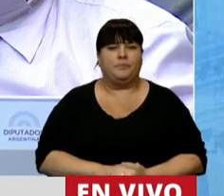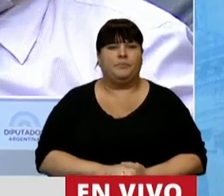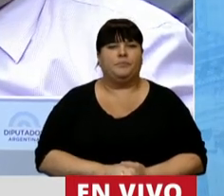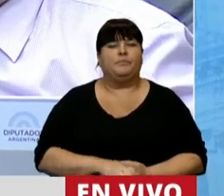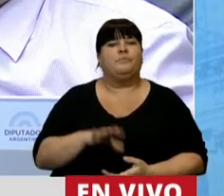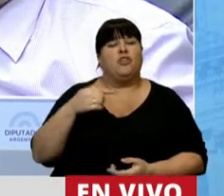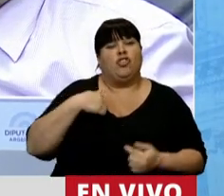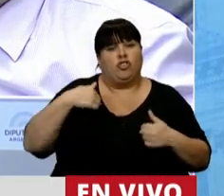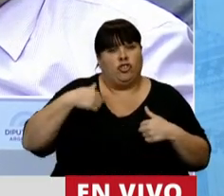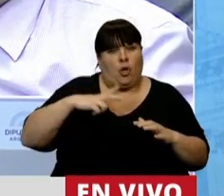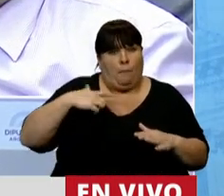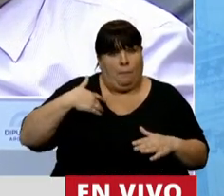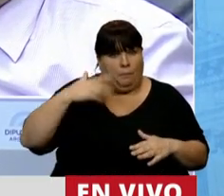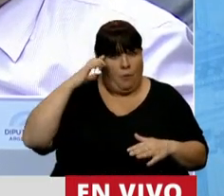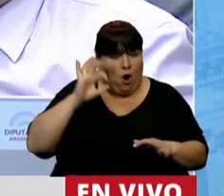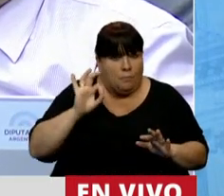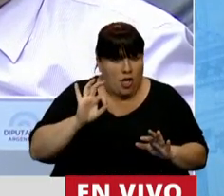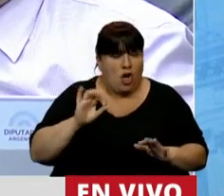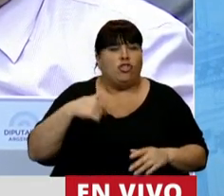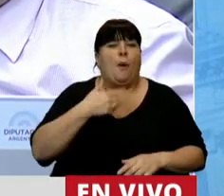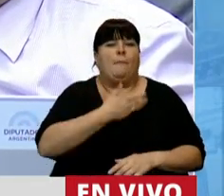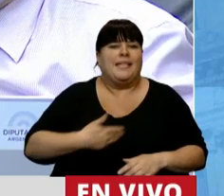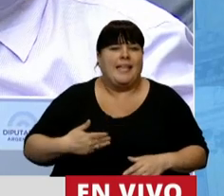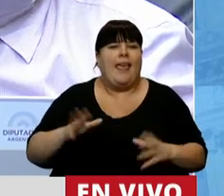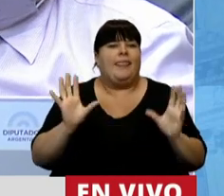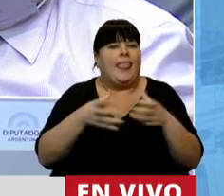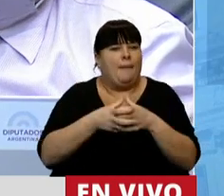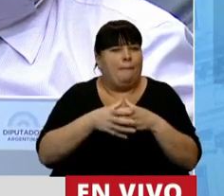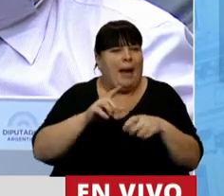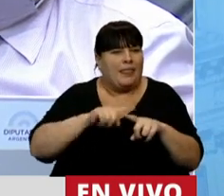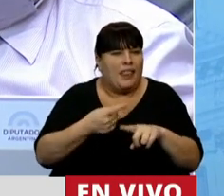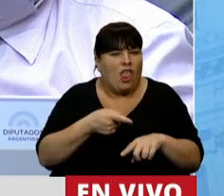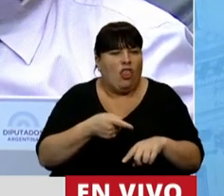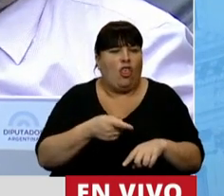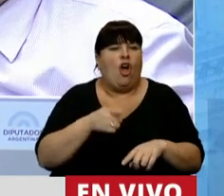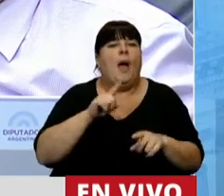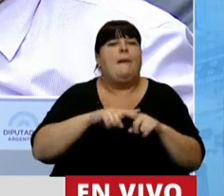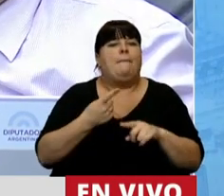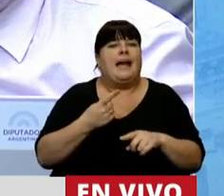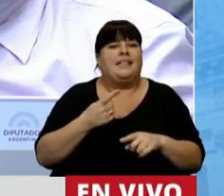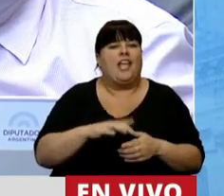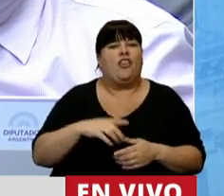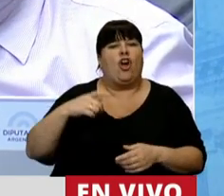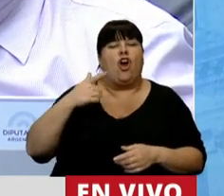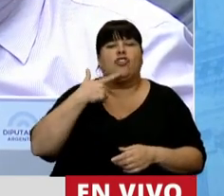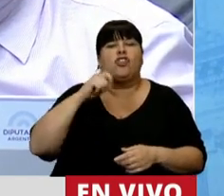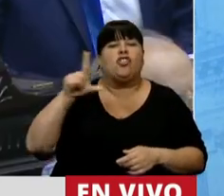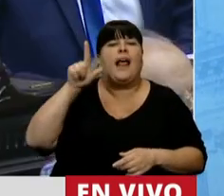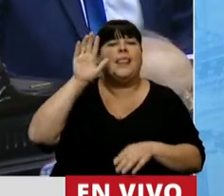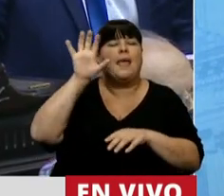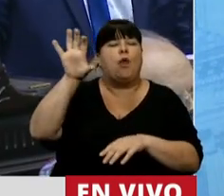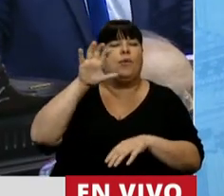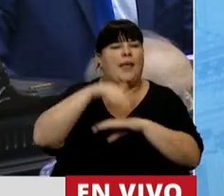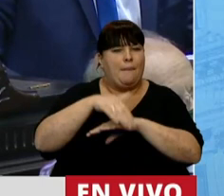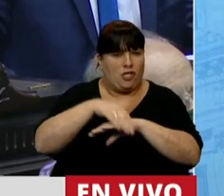en mi caso personal, soy presidente de un partido, que es el Partido Agrario y Social de la Provincia de Misiones,